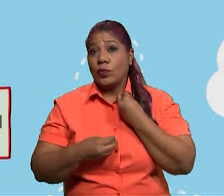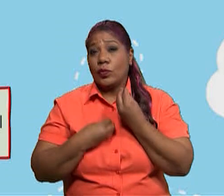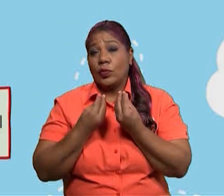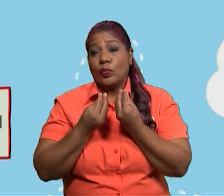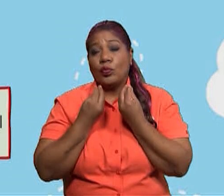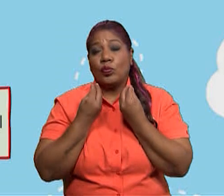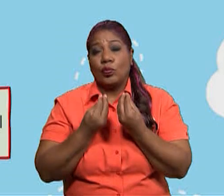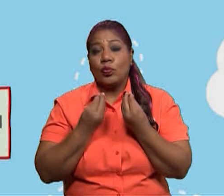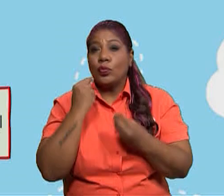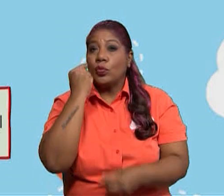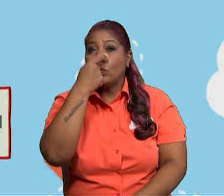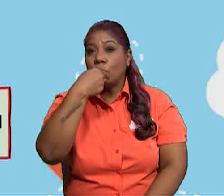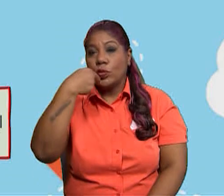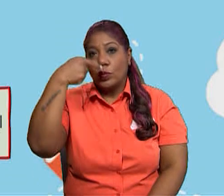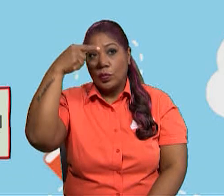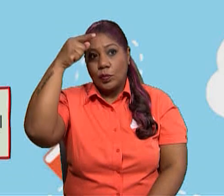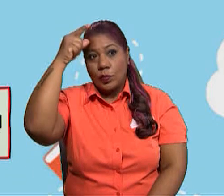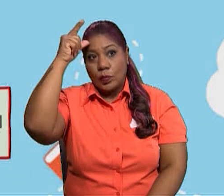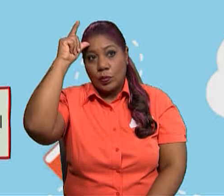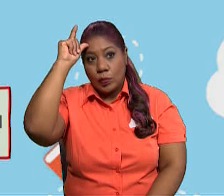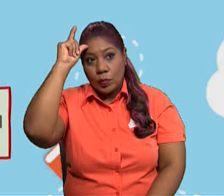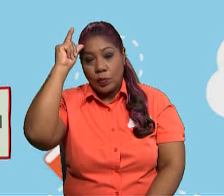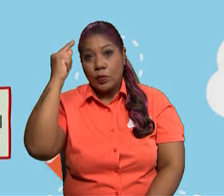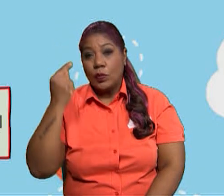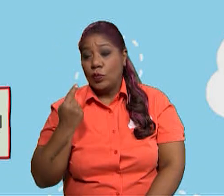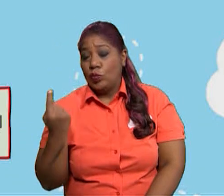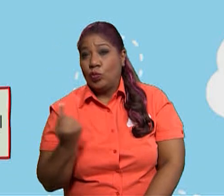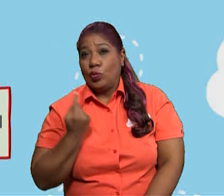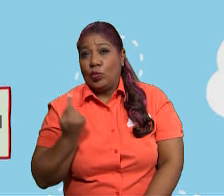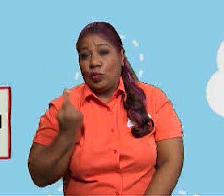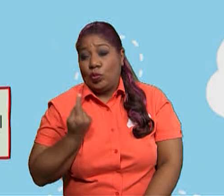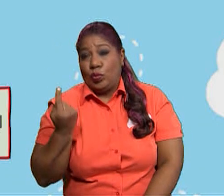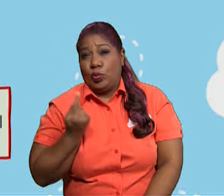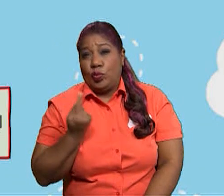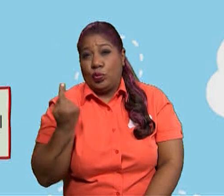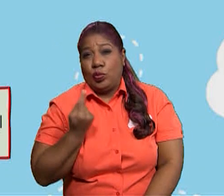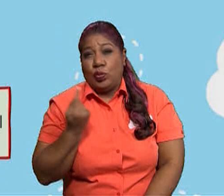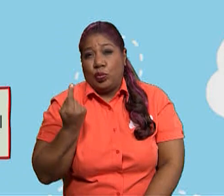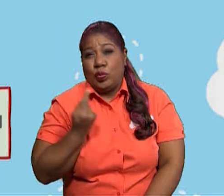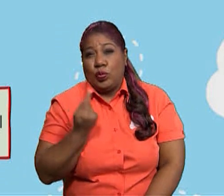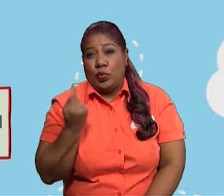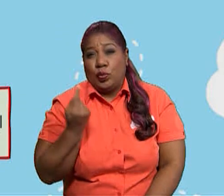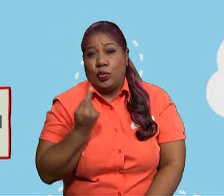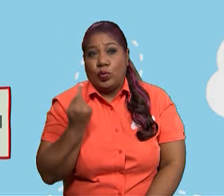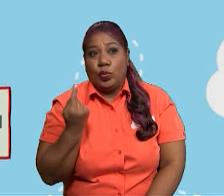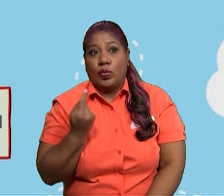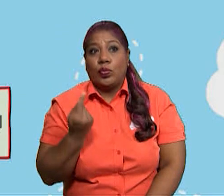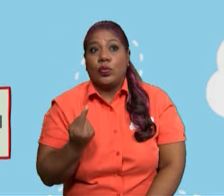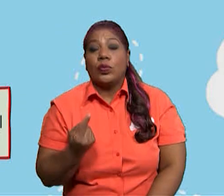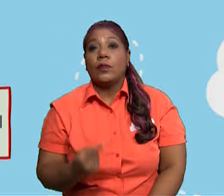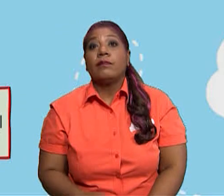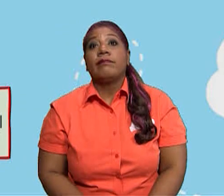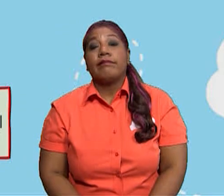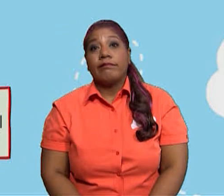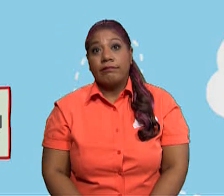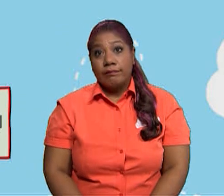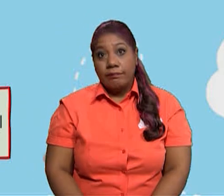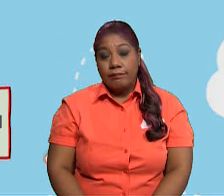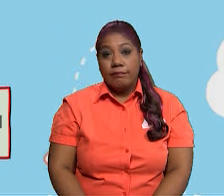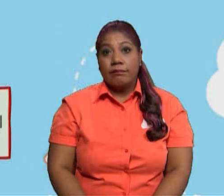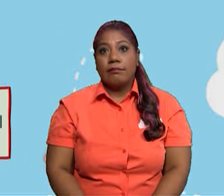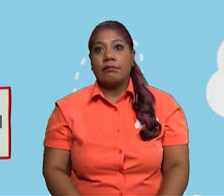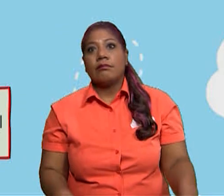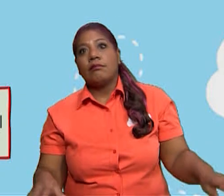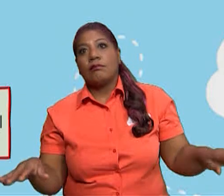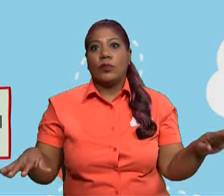Tornados. Columna de aire o remolino que gira a gran velocidad. Y tenemos los temblores que son movimientos